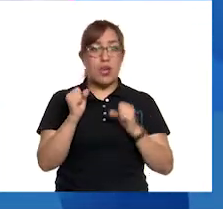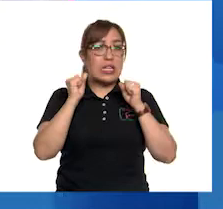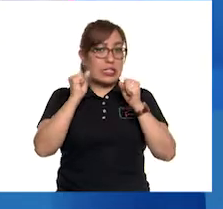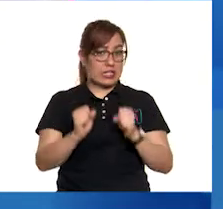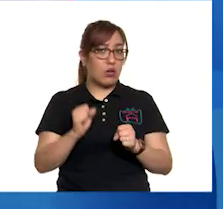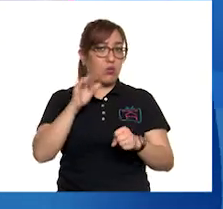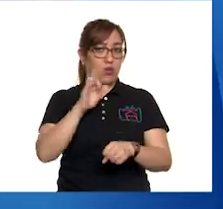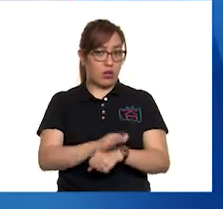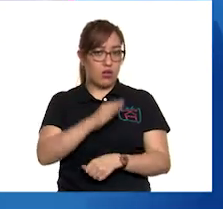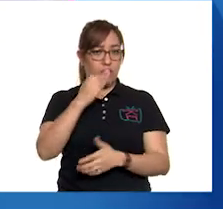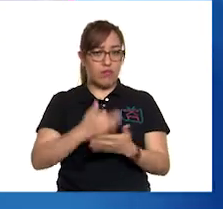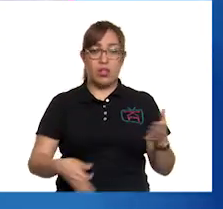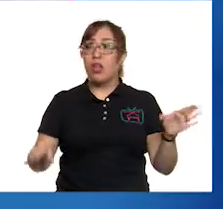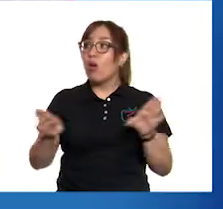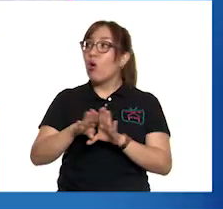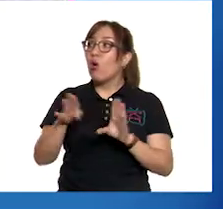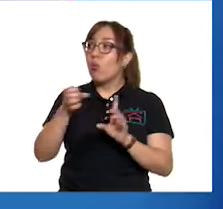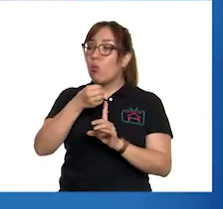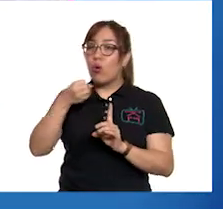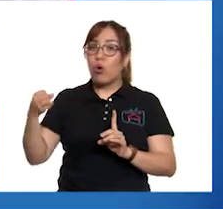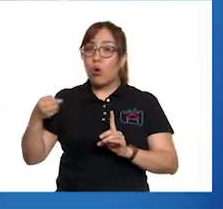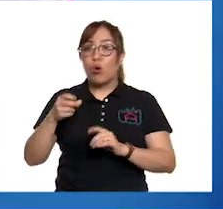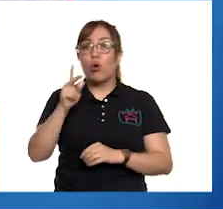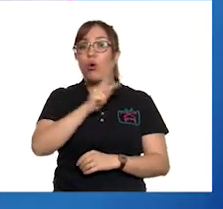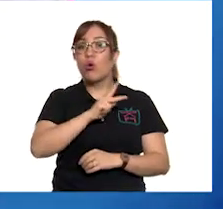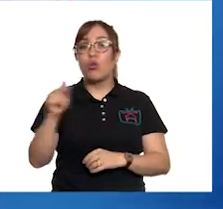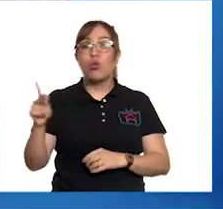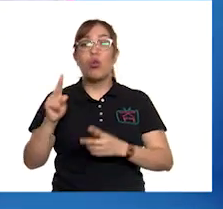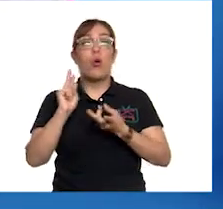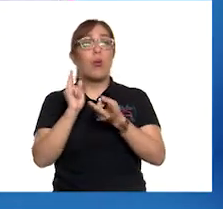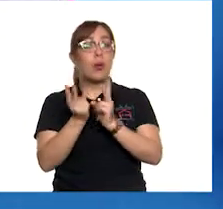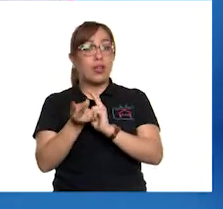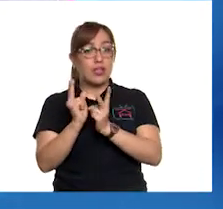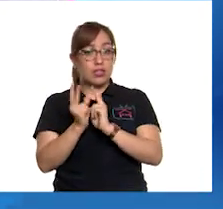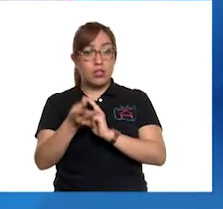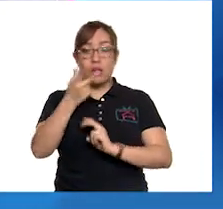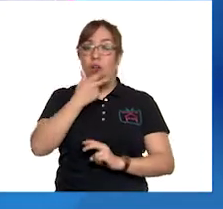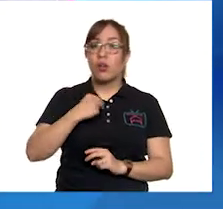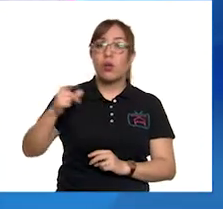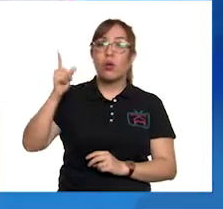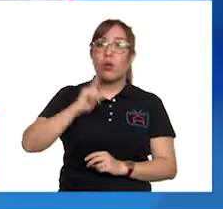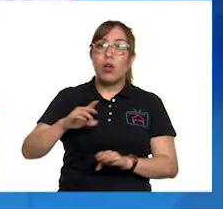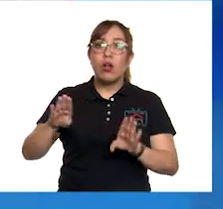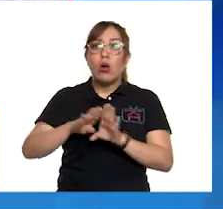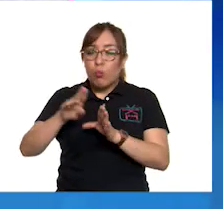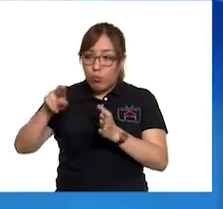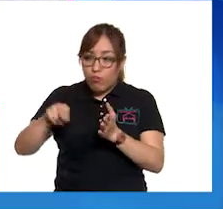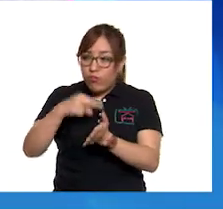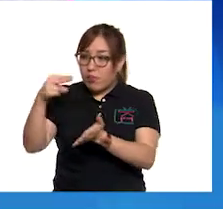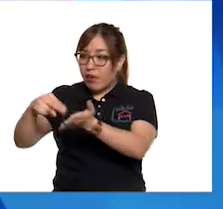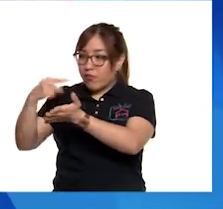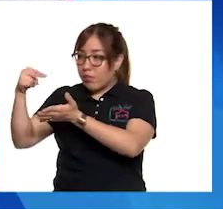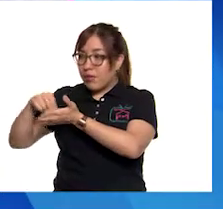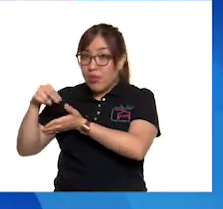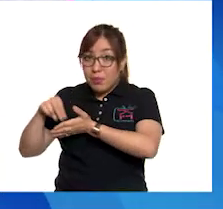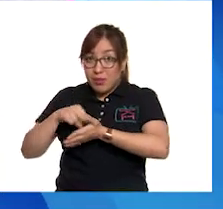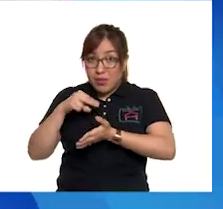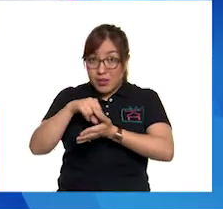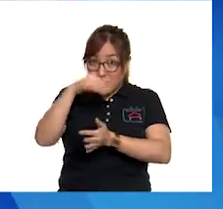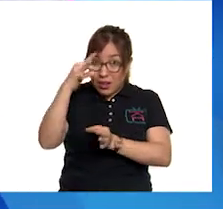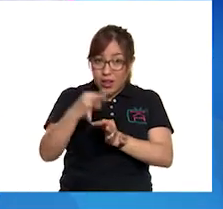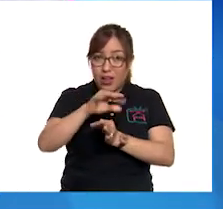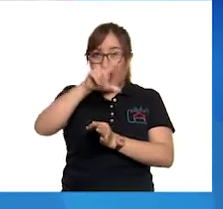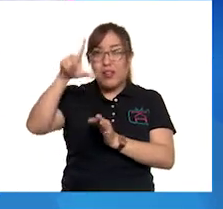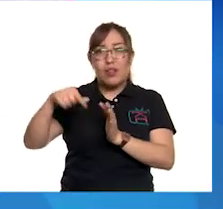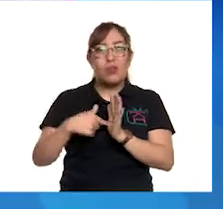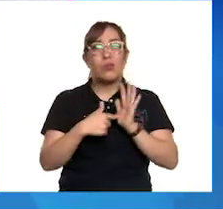atender estas necesidades? Entre todos los vecinos, organizamos juntas para recaudar firmas y así poder exponer nuestras quejas ante el